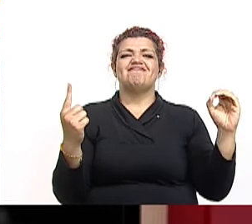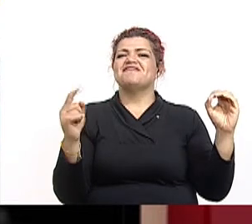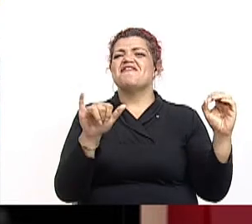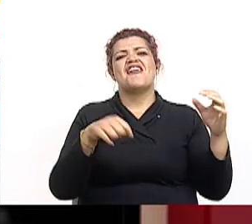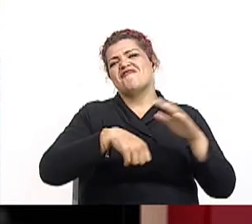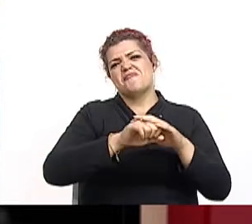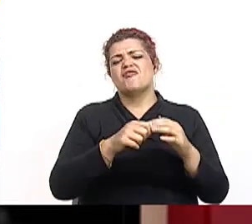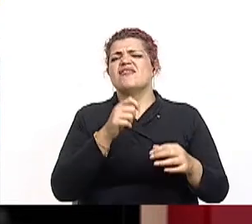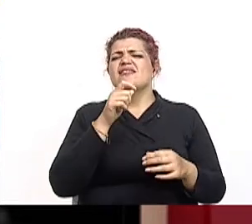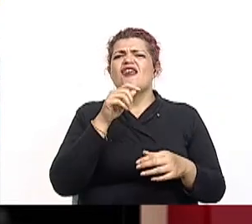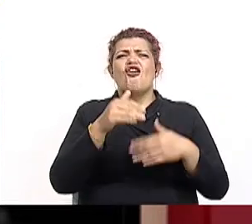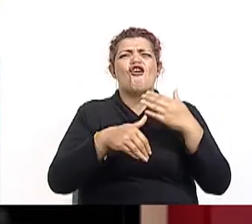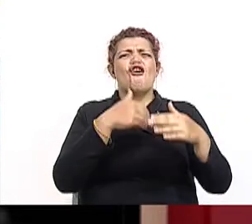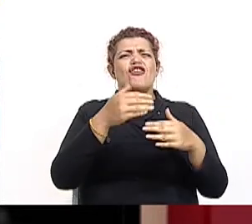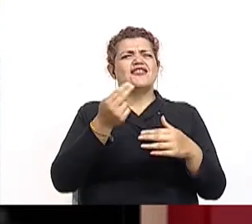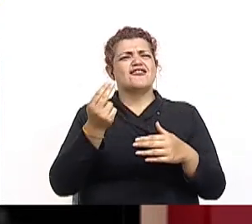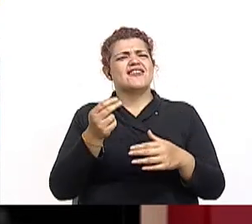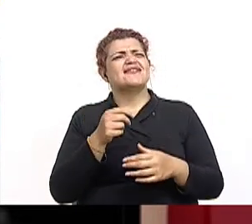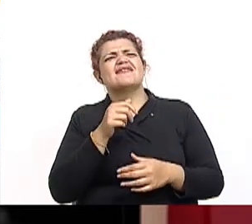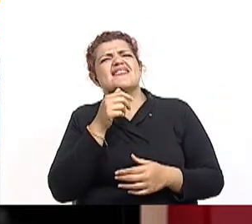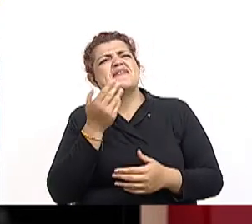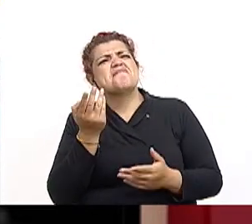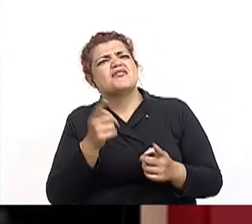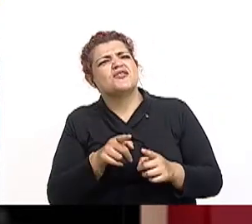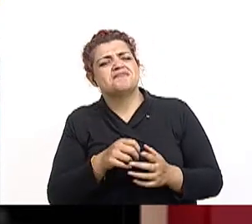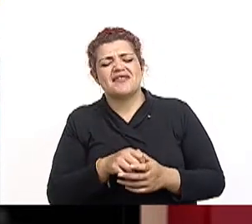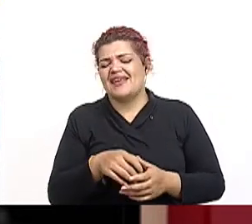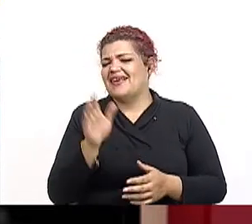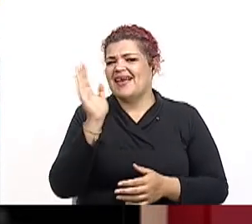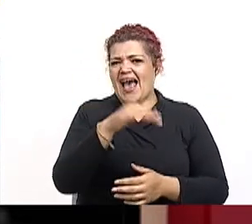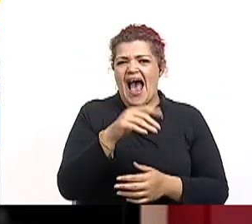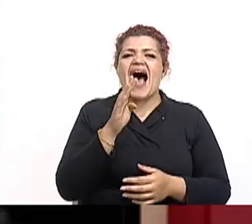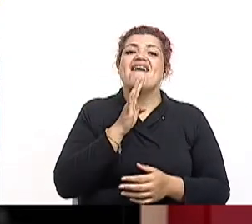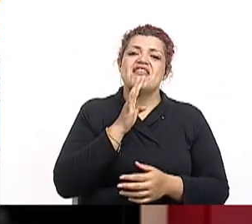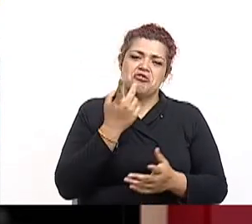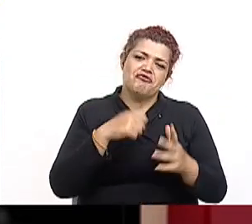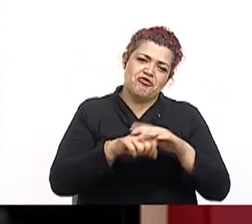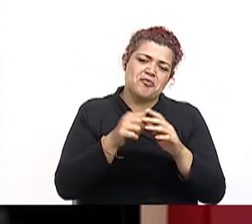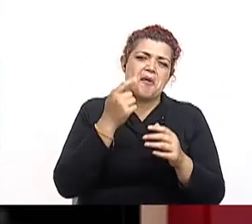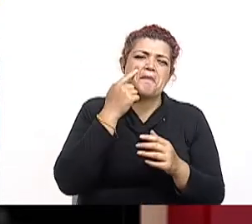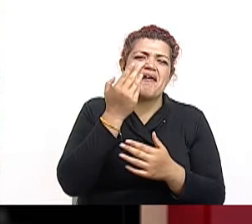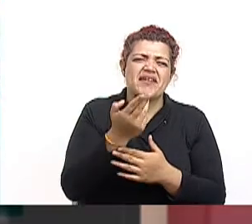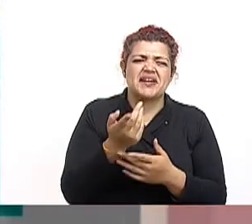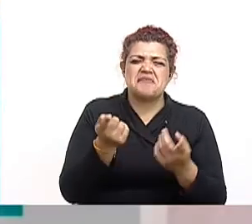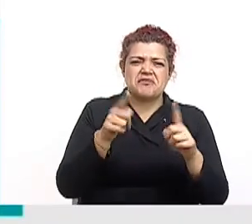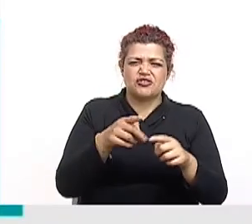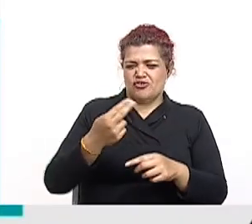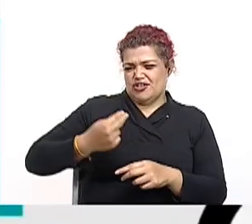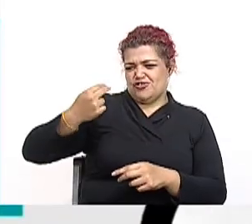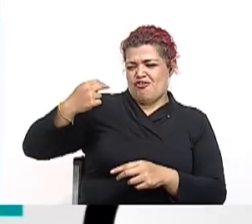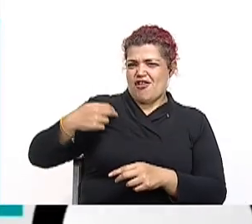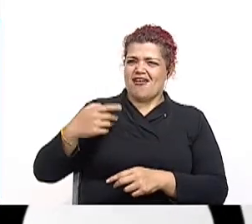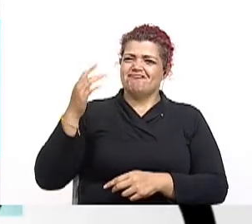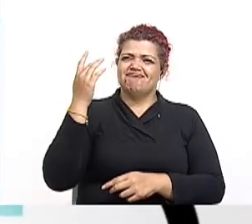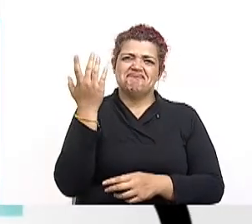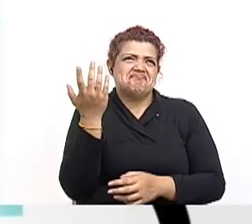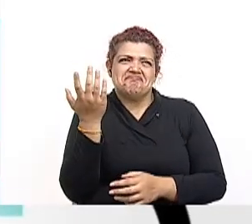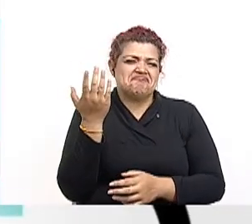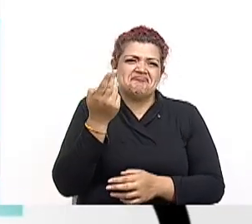nacional. Hablando de partidos, vamos con una curiosidad histórica. Yo sé que les gusta. Vamos a ver esta curiosidad.